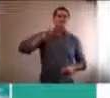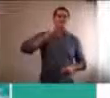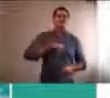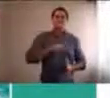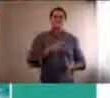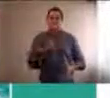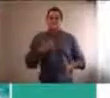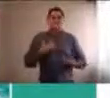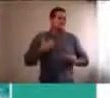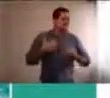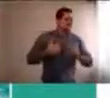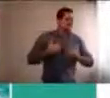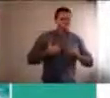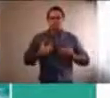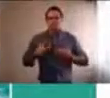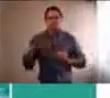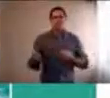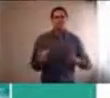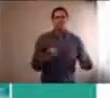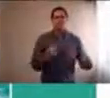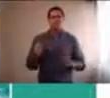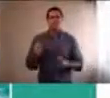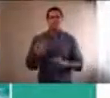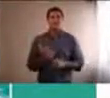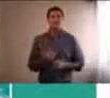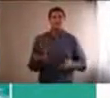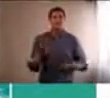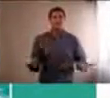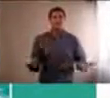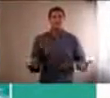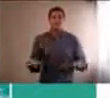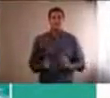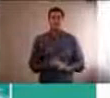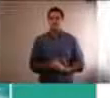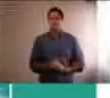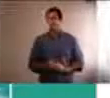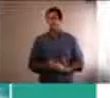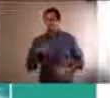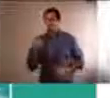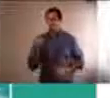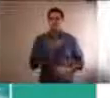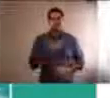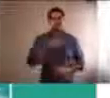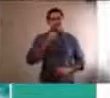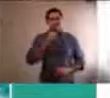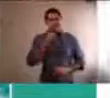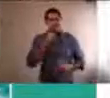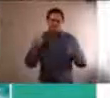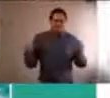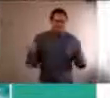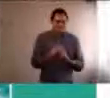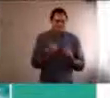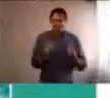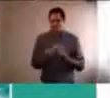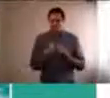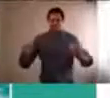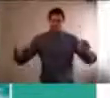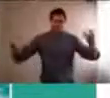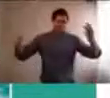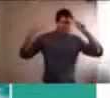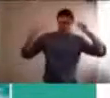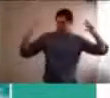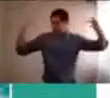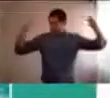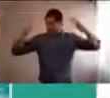esto genera mucha ansiedad. Entonces, estamos con todo esto que nos atraviesa, y como